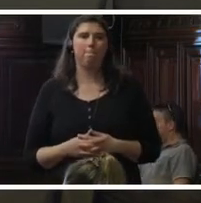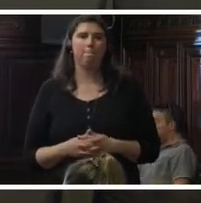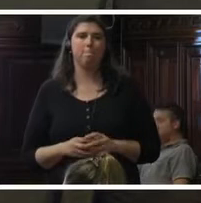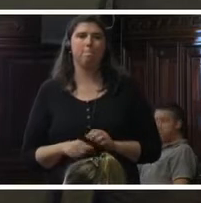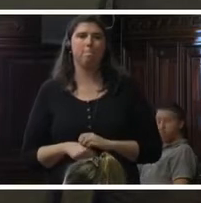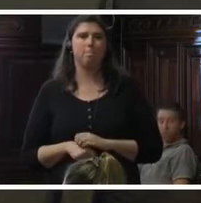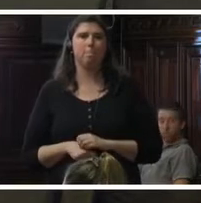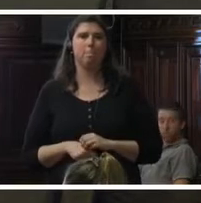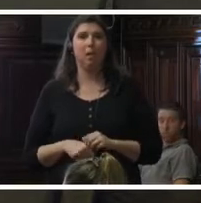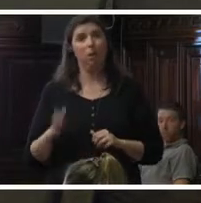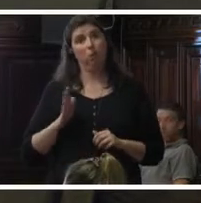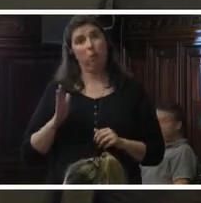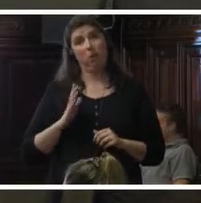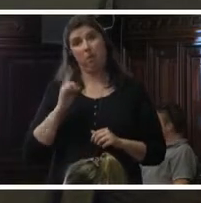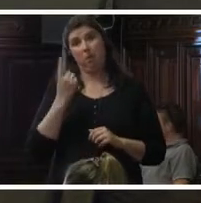Las damas primero.